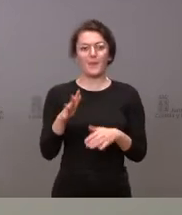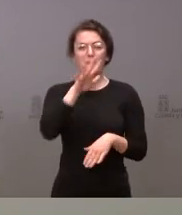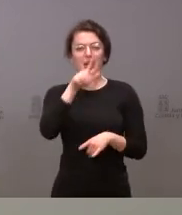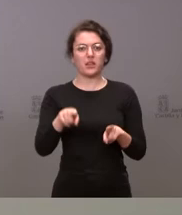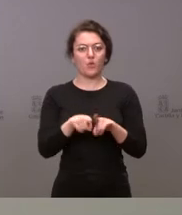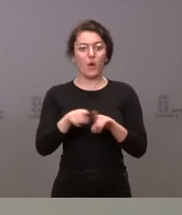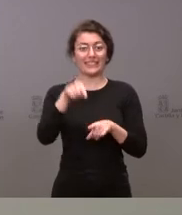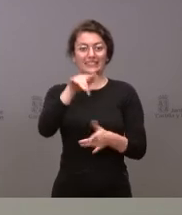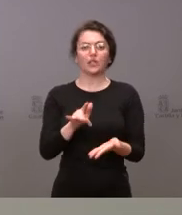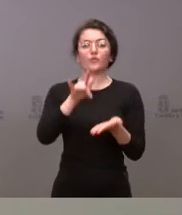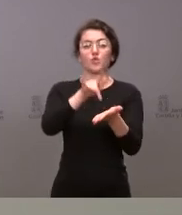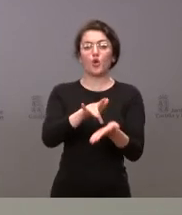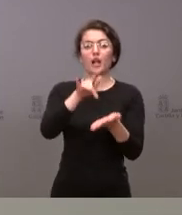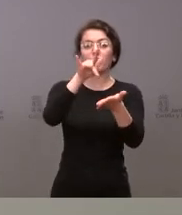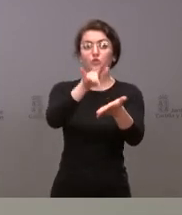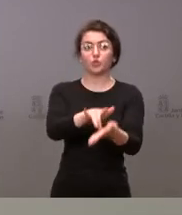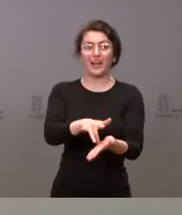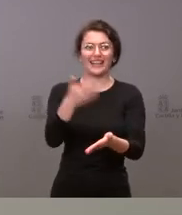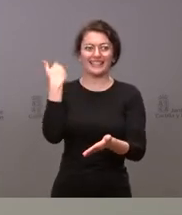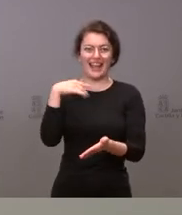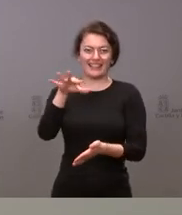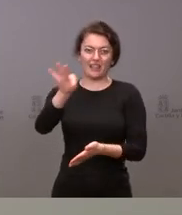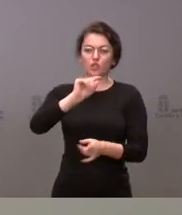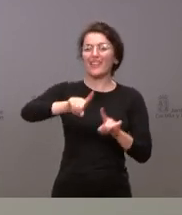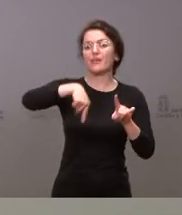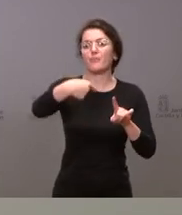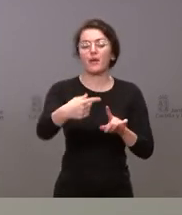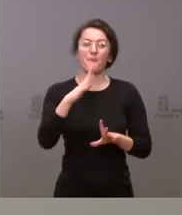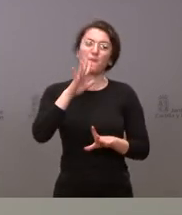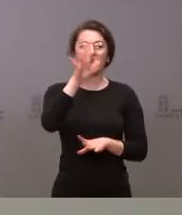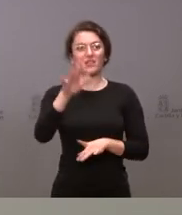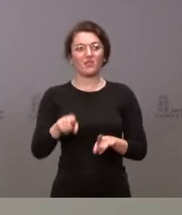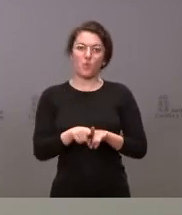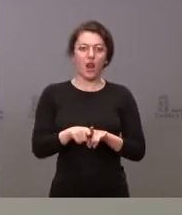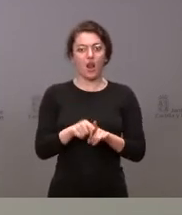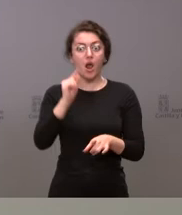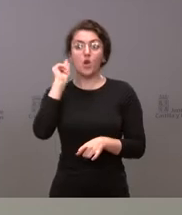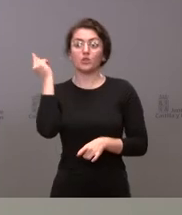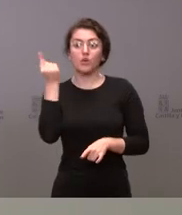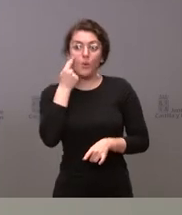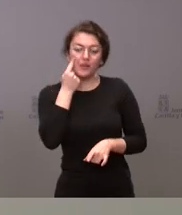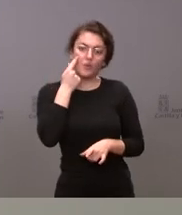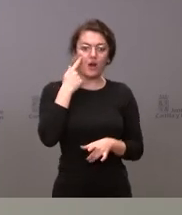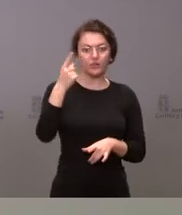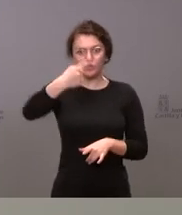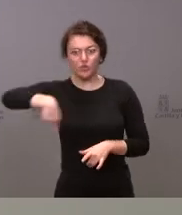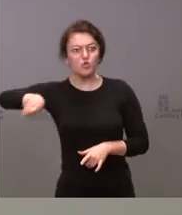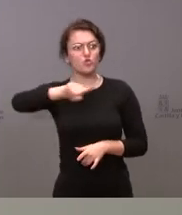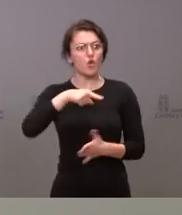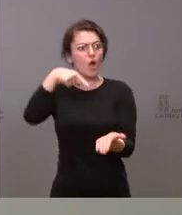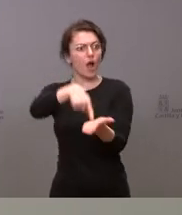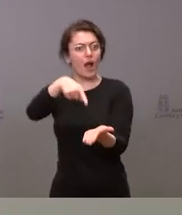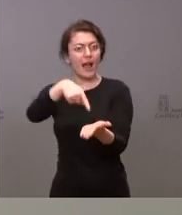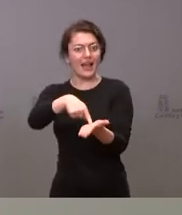a la toma de decisiones parece que no está siendo sensible a esa demanda generalizada que nosotros ofrecemos de la necesidad de bajar impuestos pero